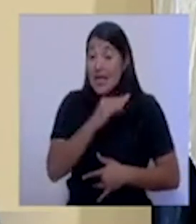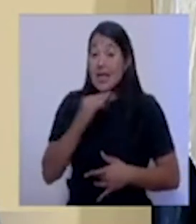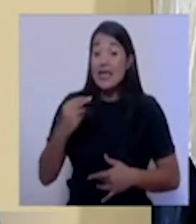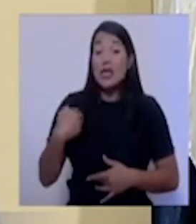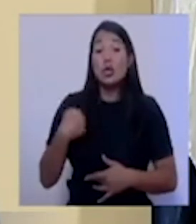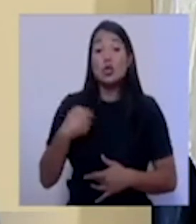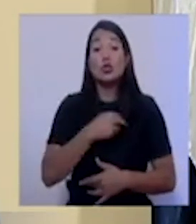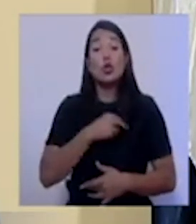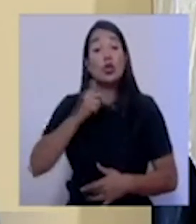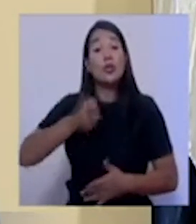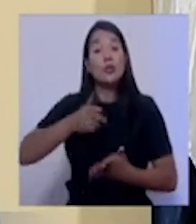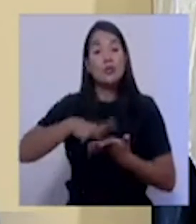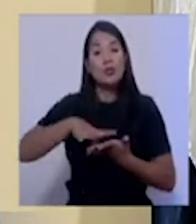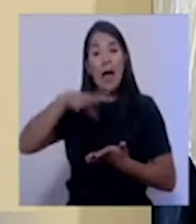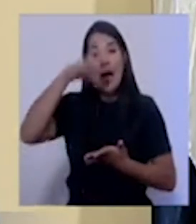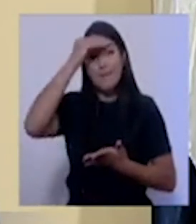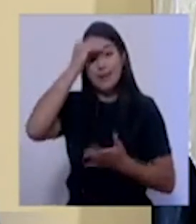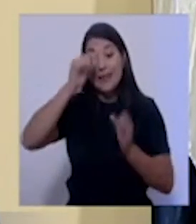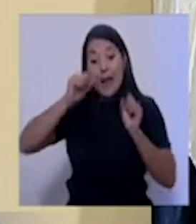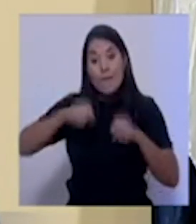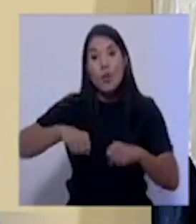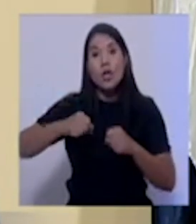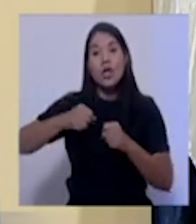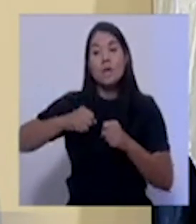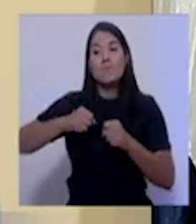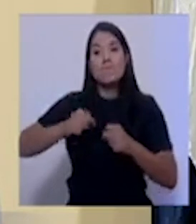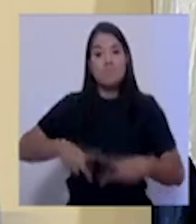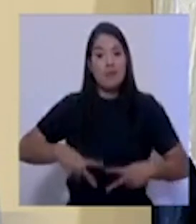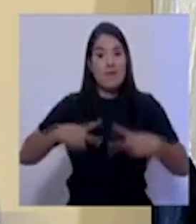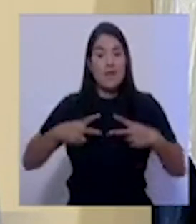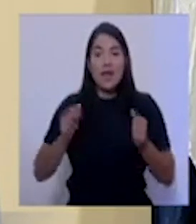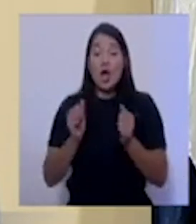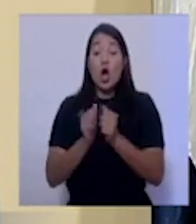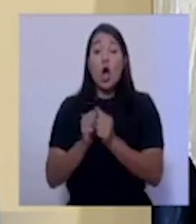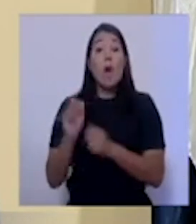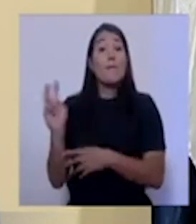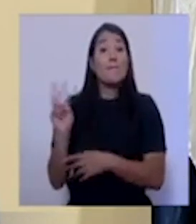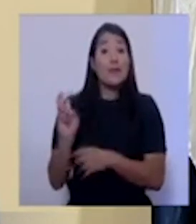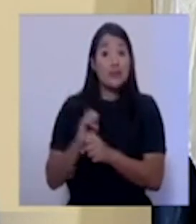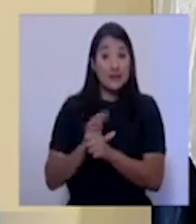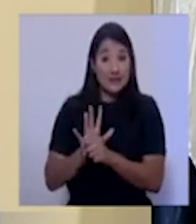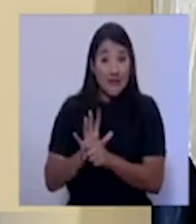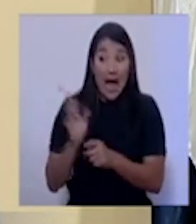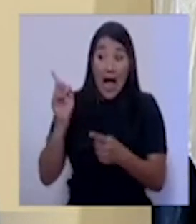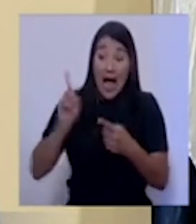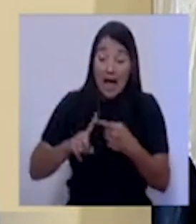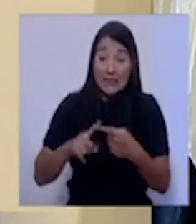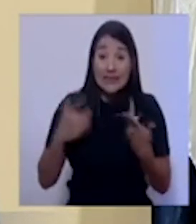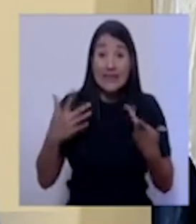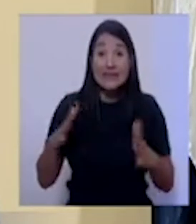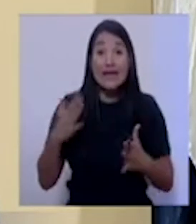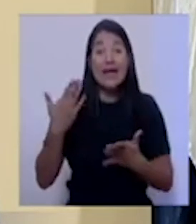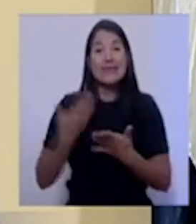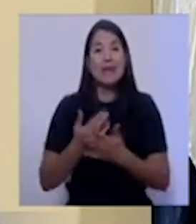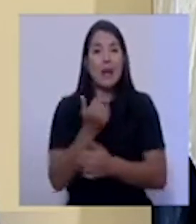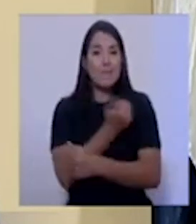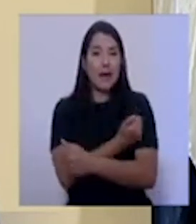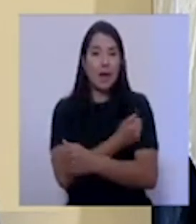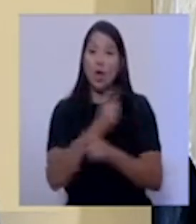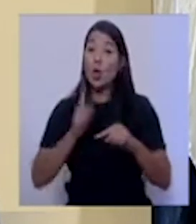a convivir con el COVID. Hasta que no llegue una vacuna, no vamos a tener esto resuelto.